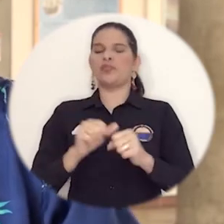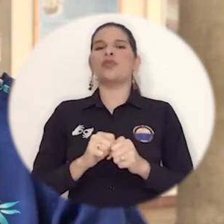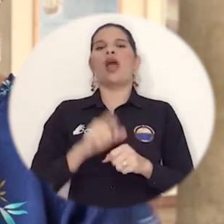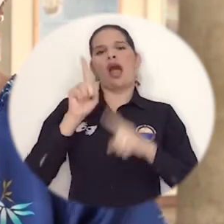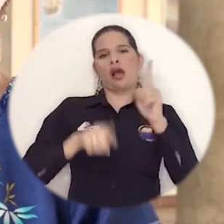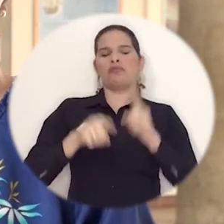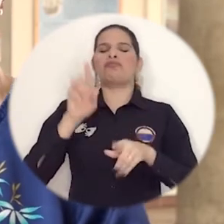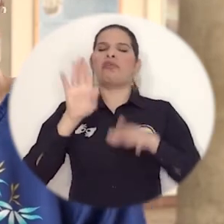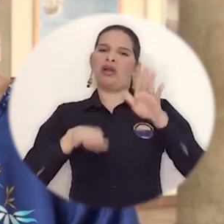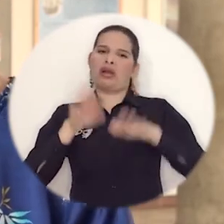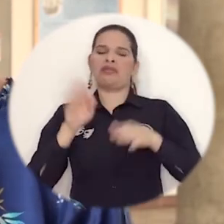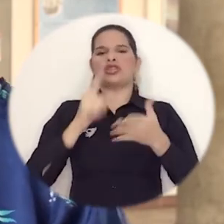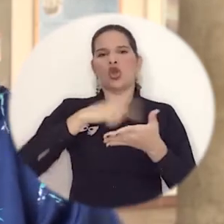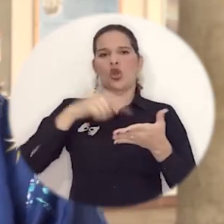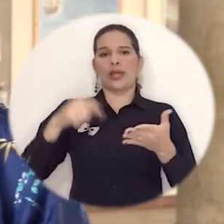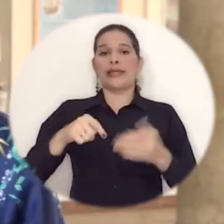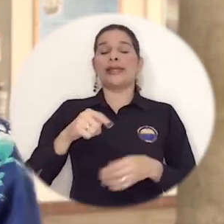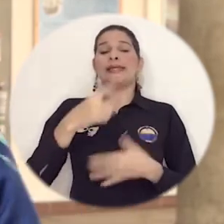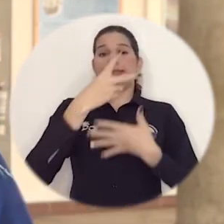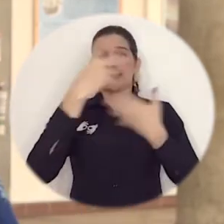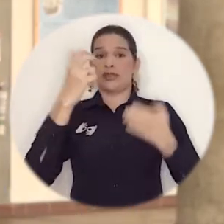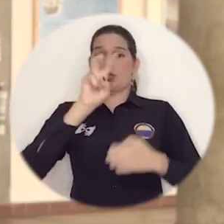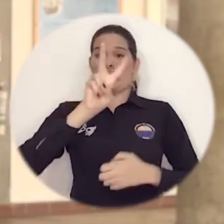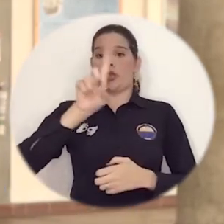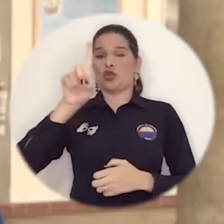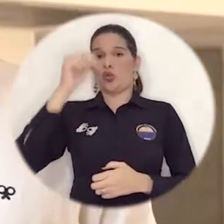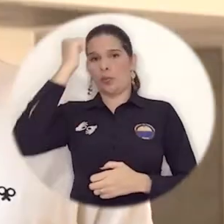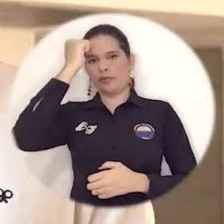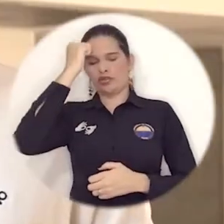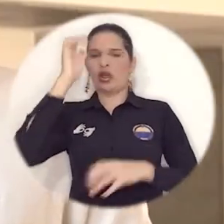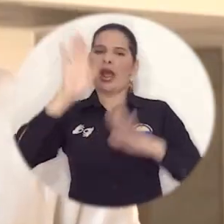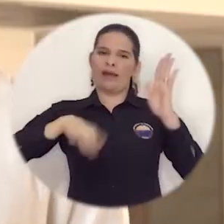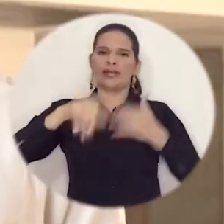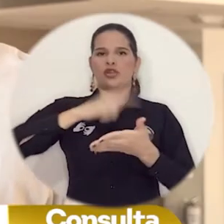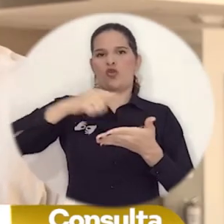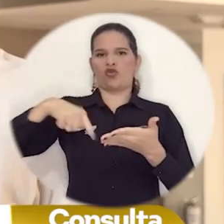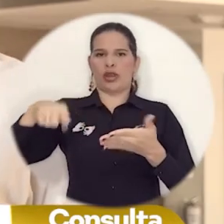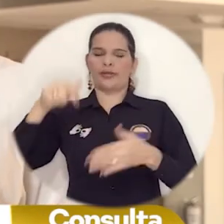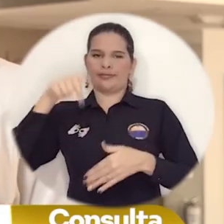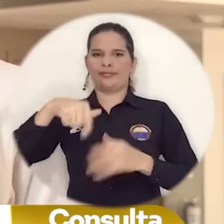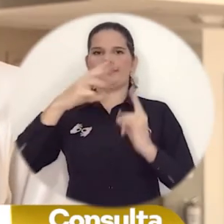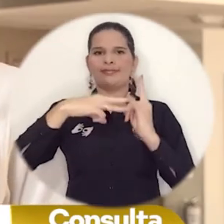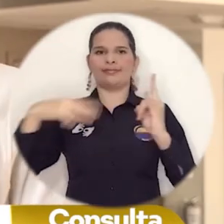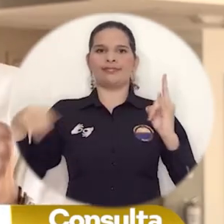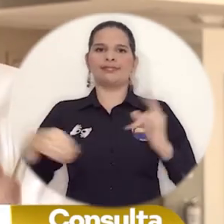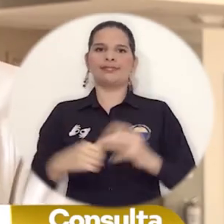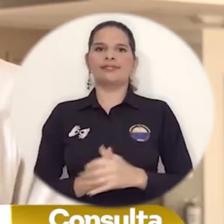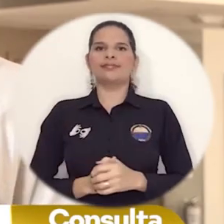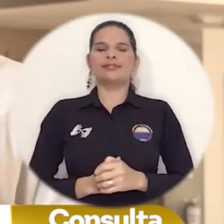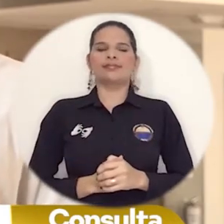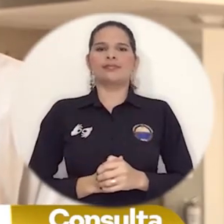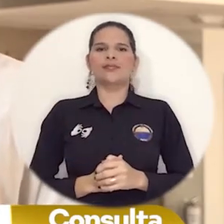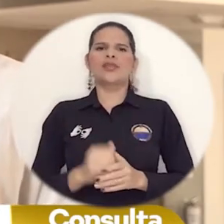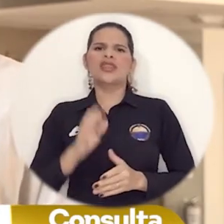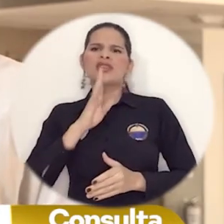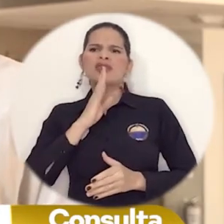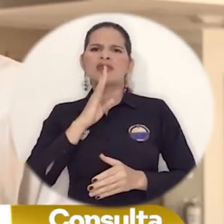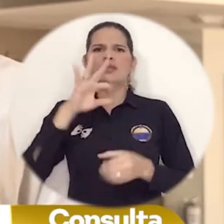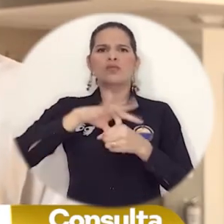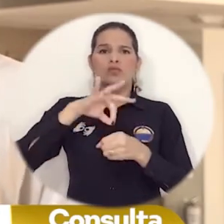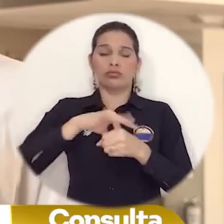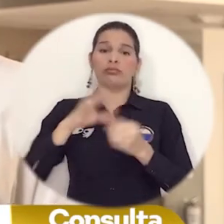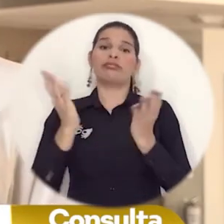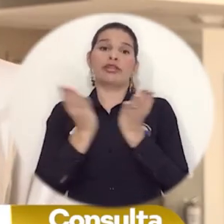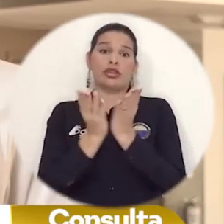ocasionales y 721 profesores son catedráticos. En este mismo sentido, ¿quiénes pueden votar? Estudiantes de